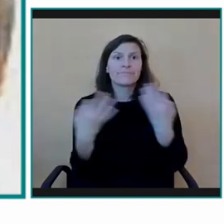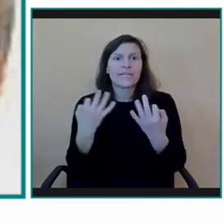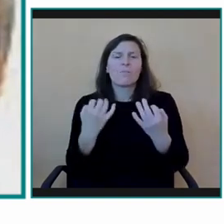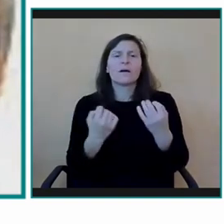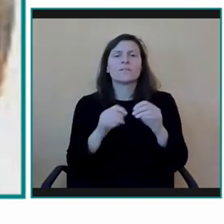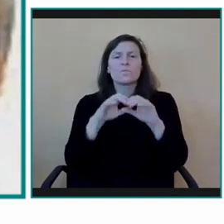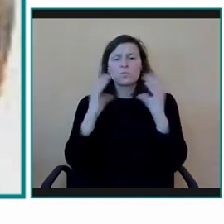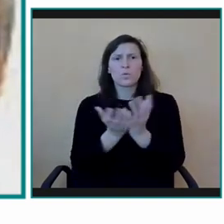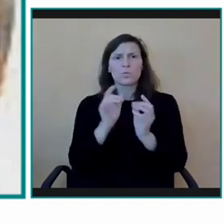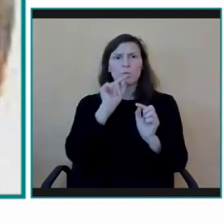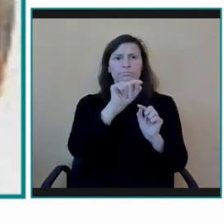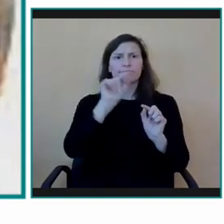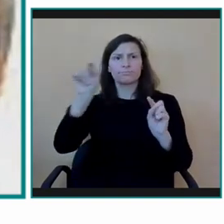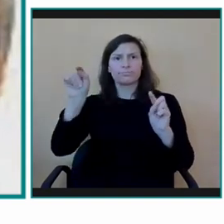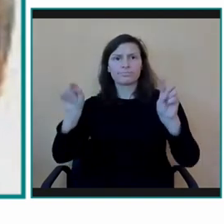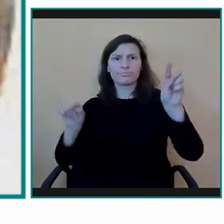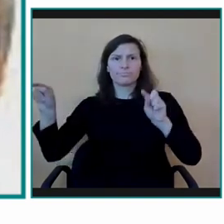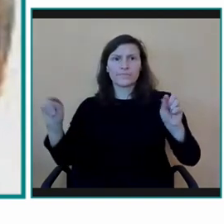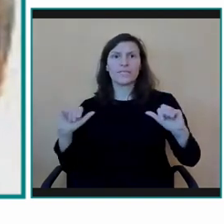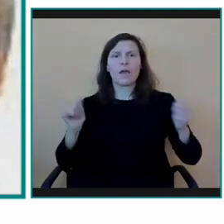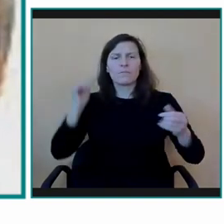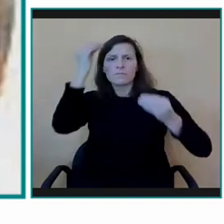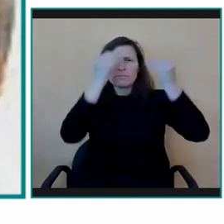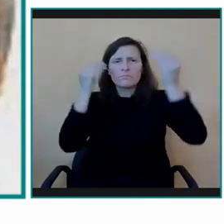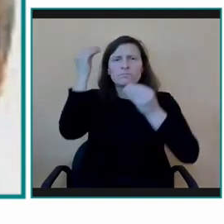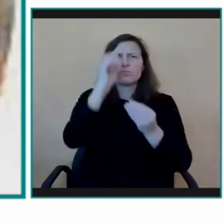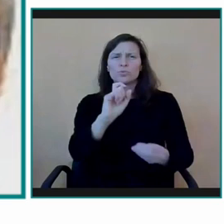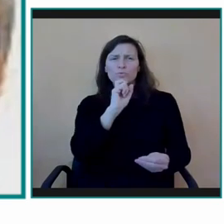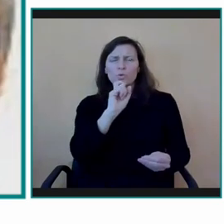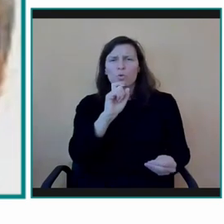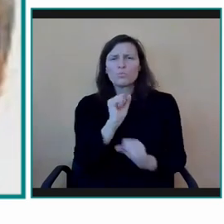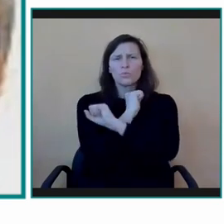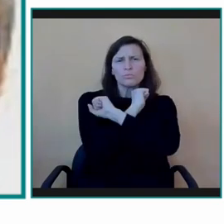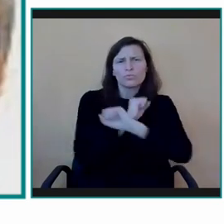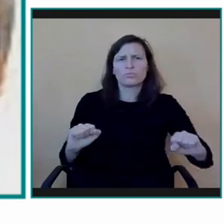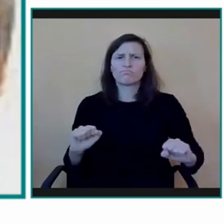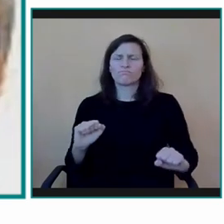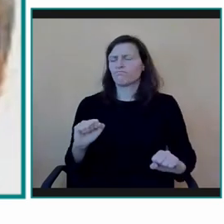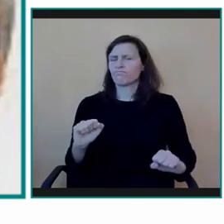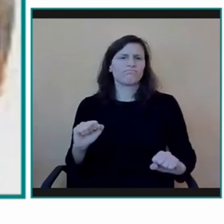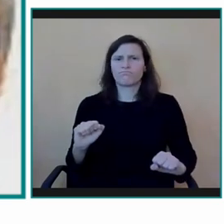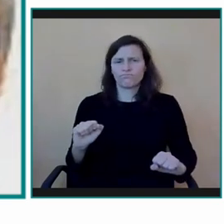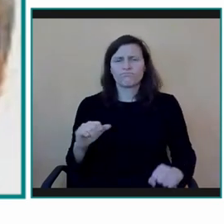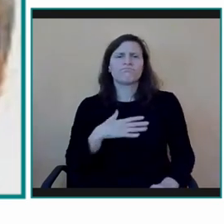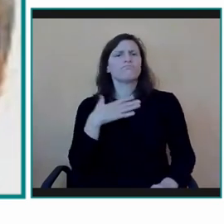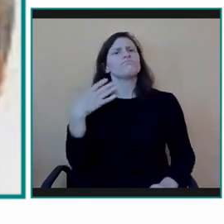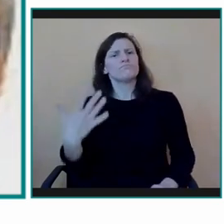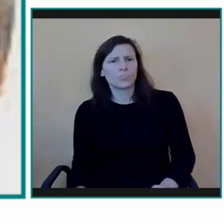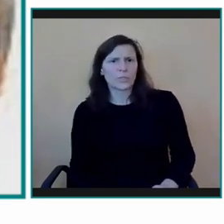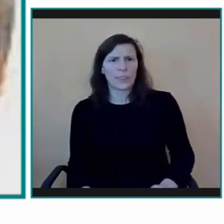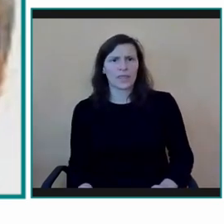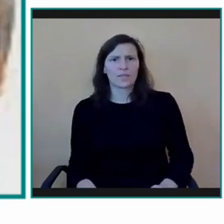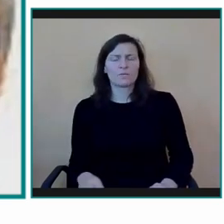alguien empezó a darle la vuelta a ese argumento y a cuestionar, por supuesto, un